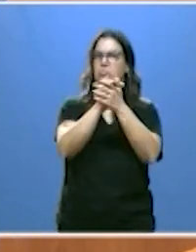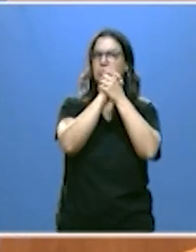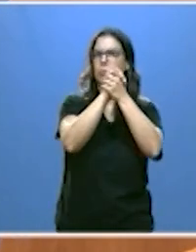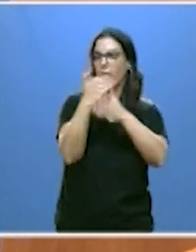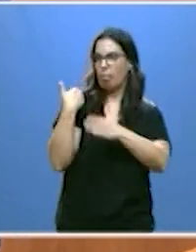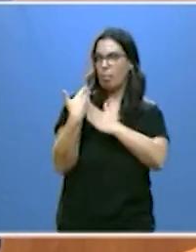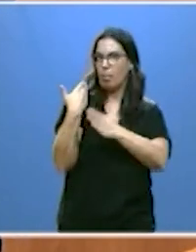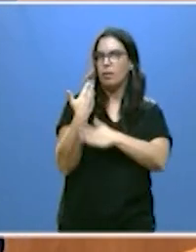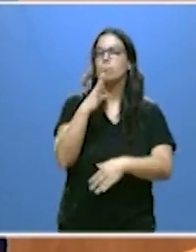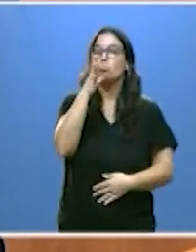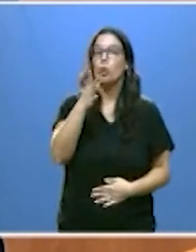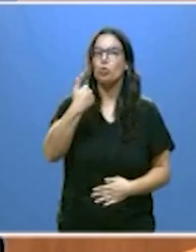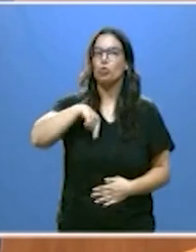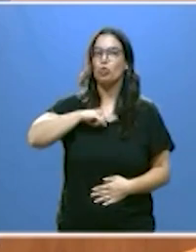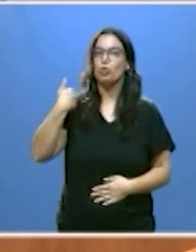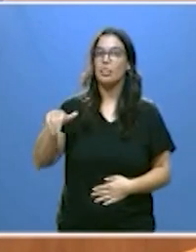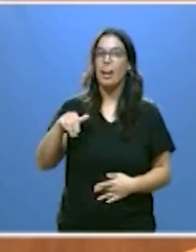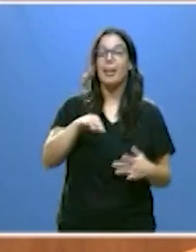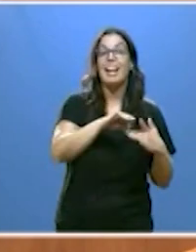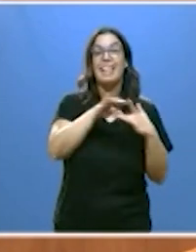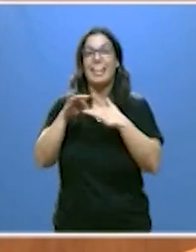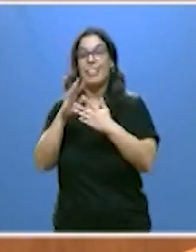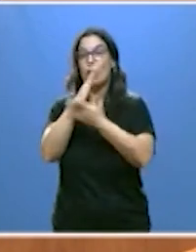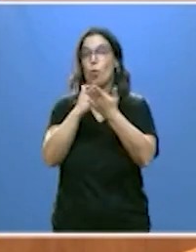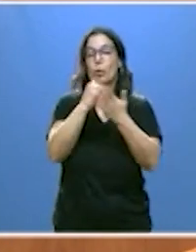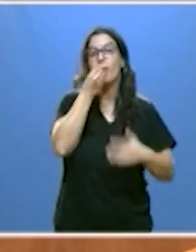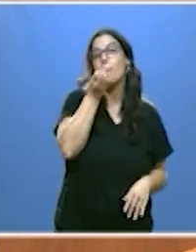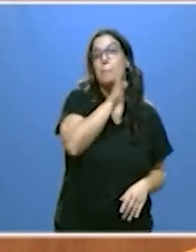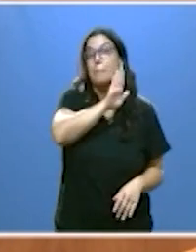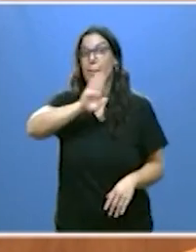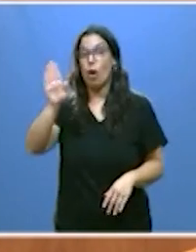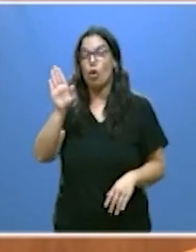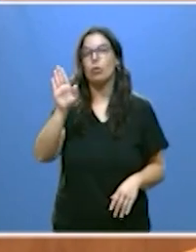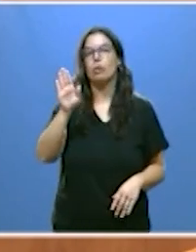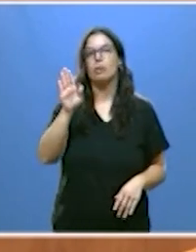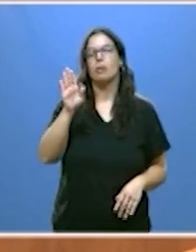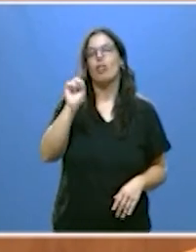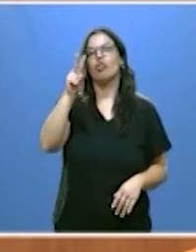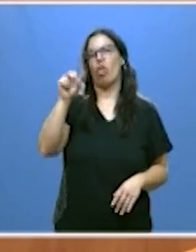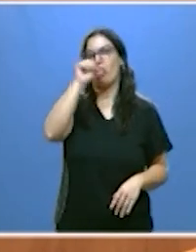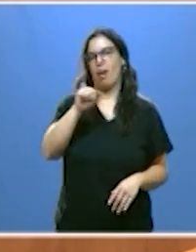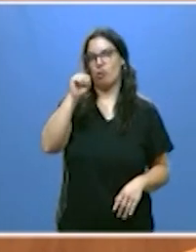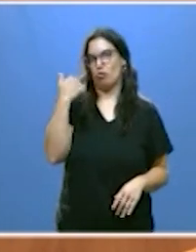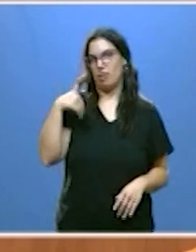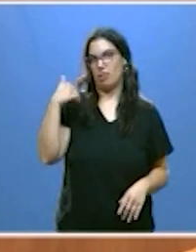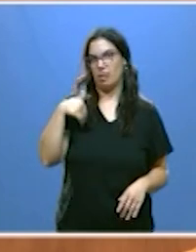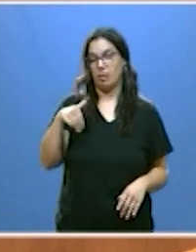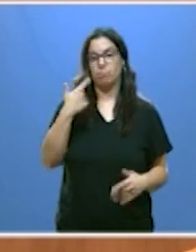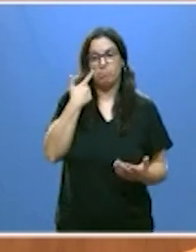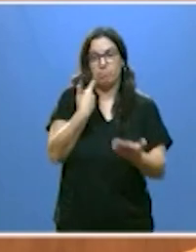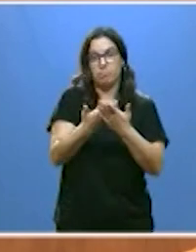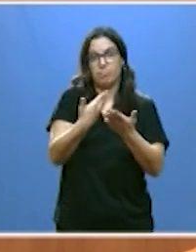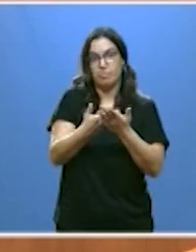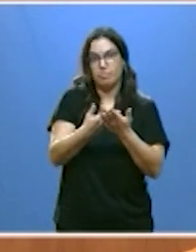por llevar doce años siendo la mejor comunidad de régimen común en Servicios Sociales. Algo que se refleja